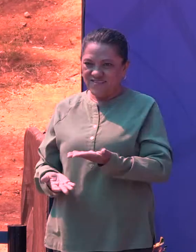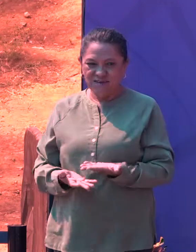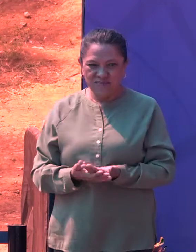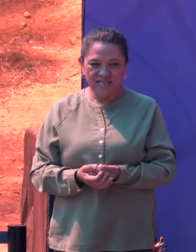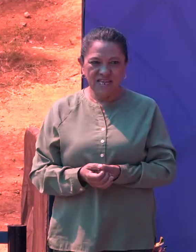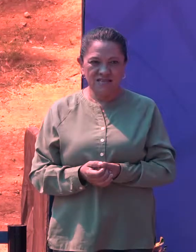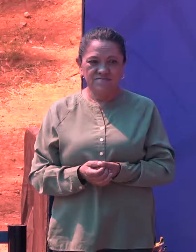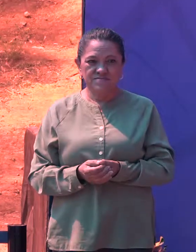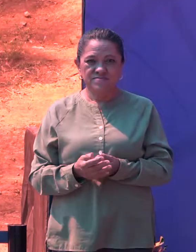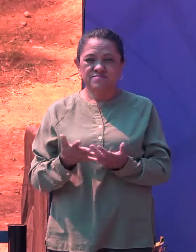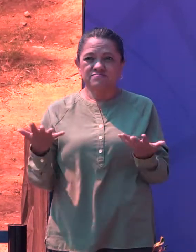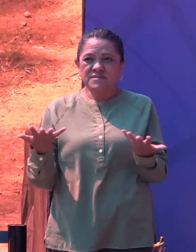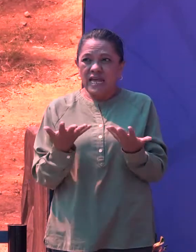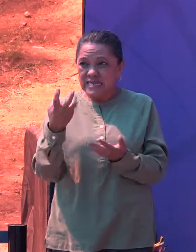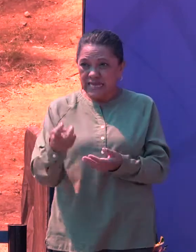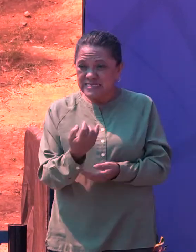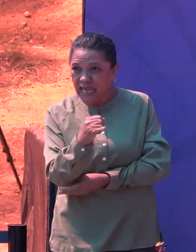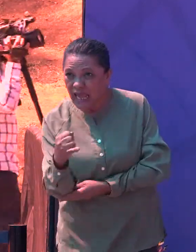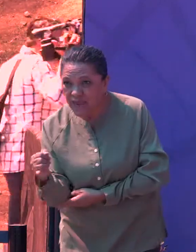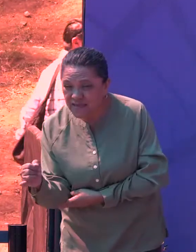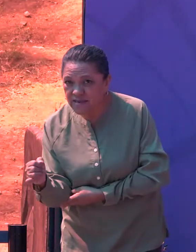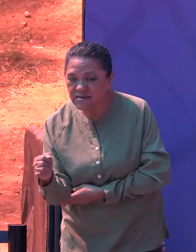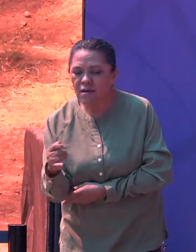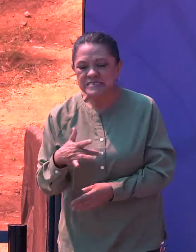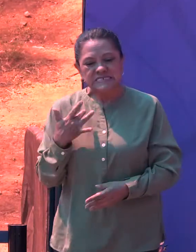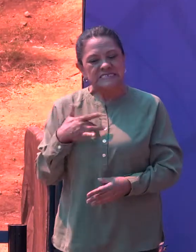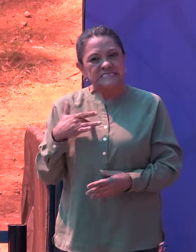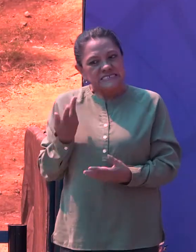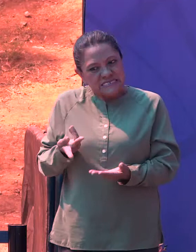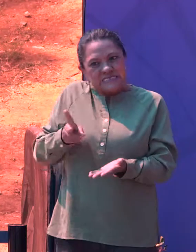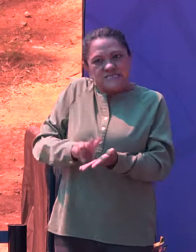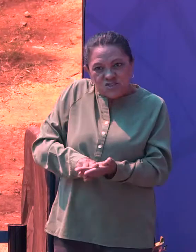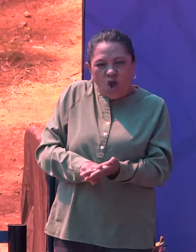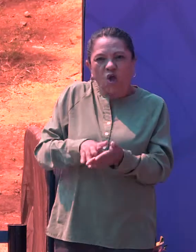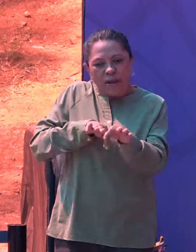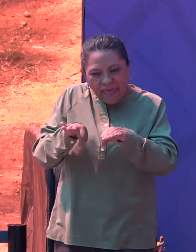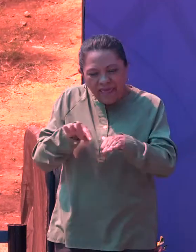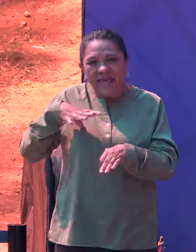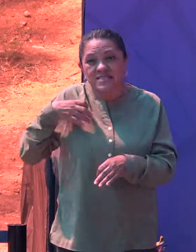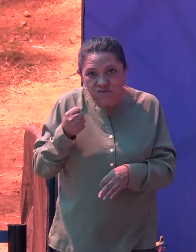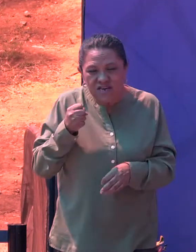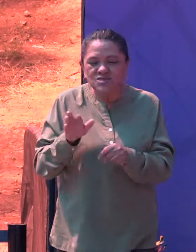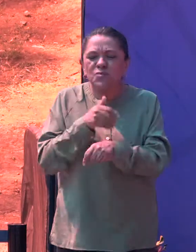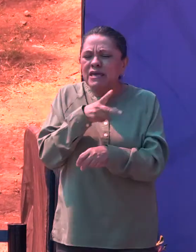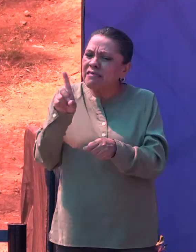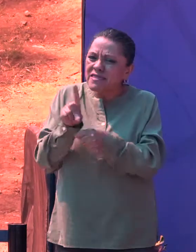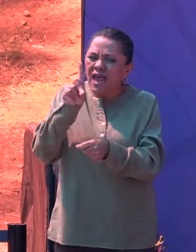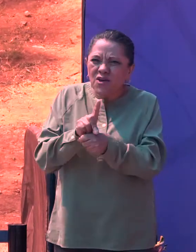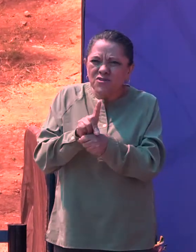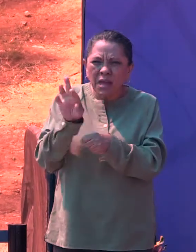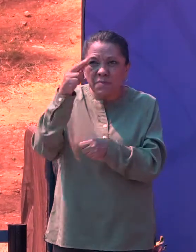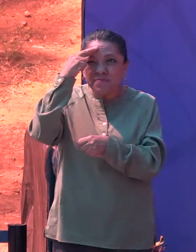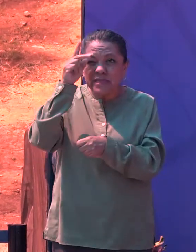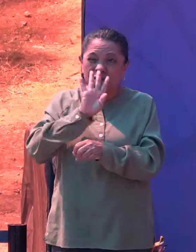La inauguración de este jardín escolar nos alienta a redoblar esfuerzos, porque nos recordará cada día que el futuro ya